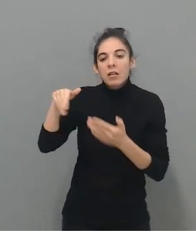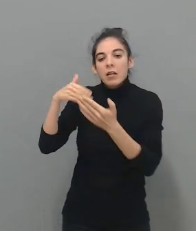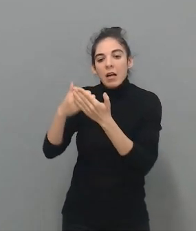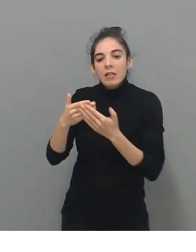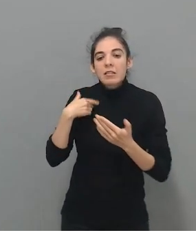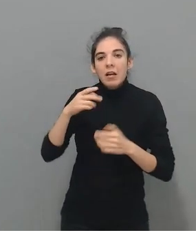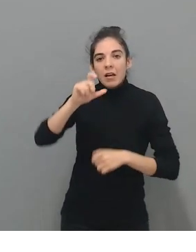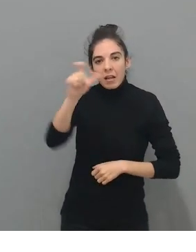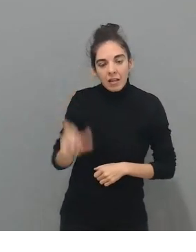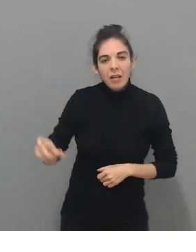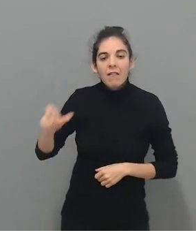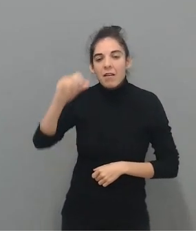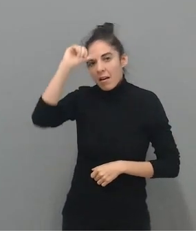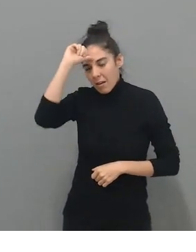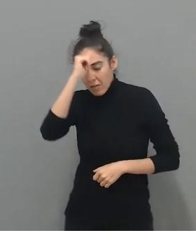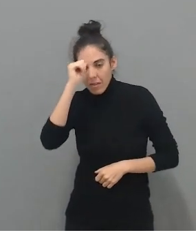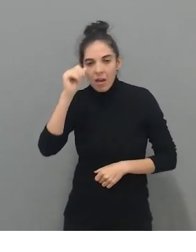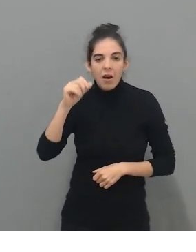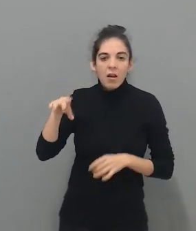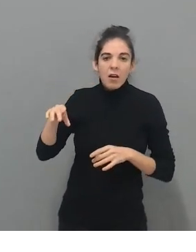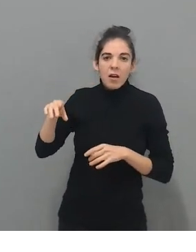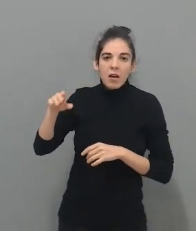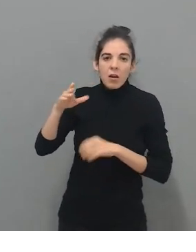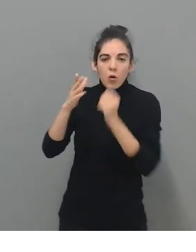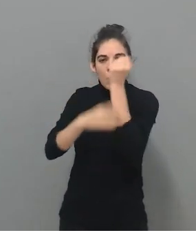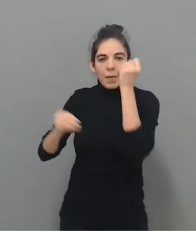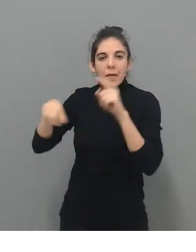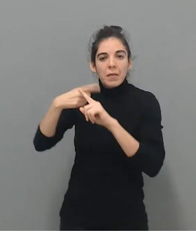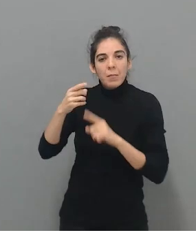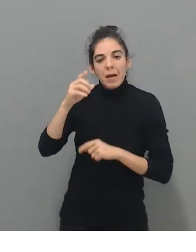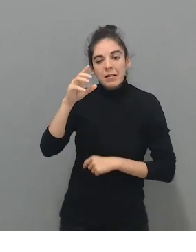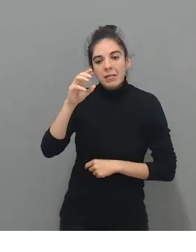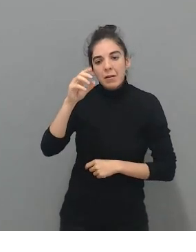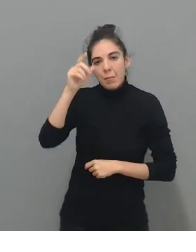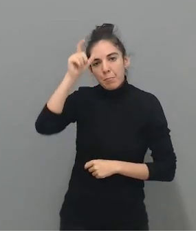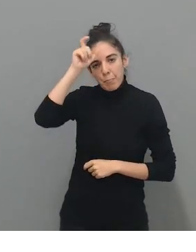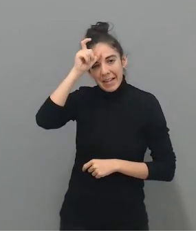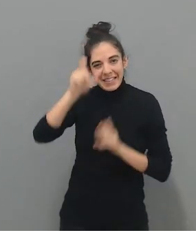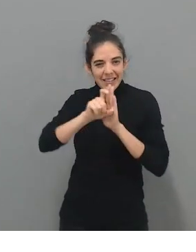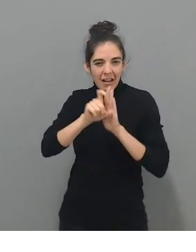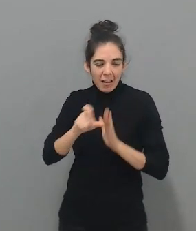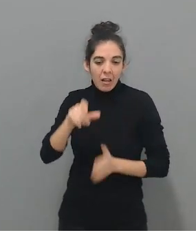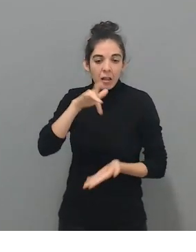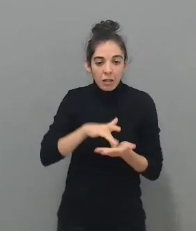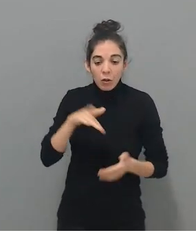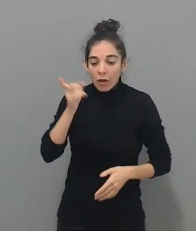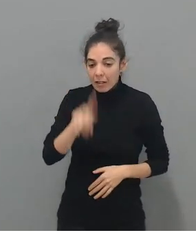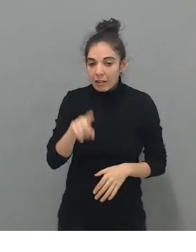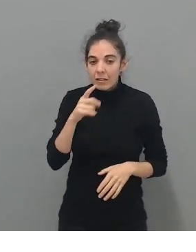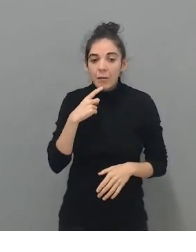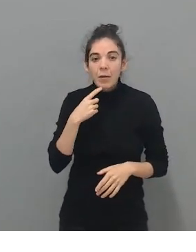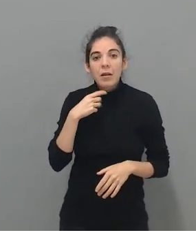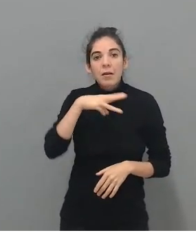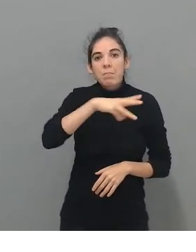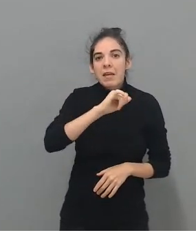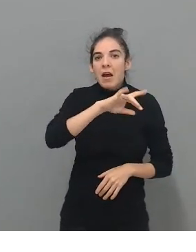y Pakistán. Y de hecho esta tarde tenemos también una reunión con Miami en un centro de atención temprana, que